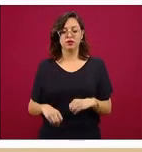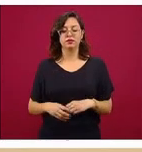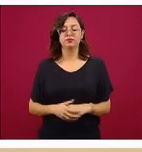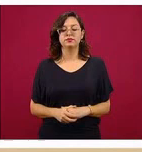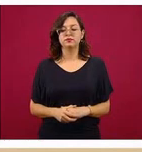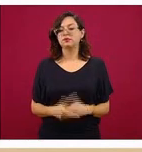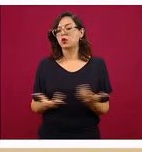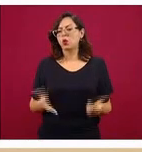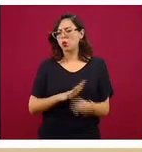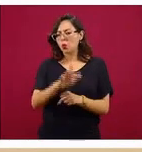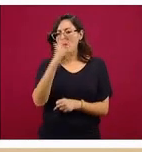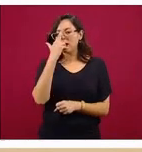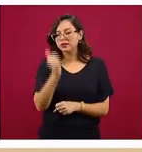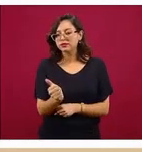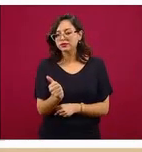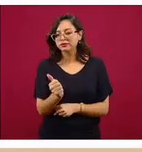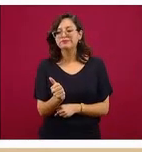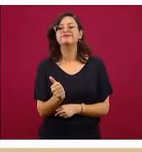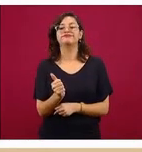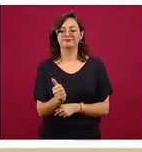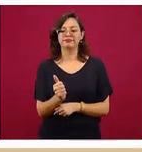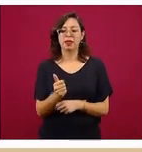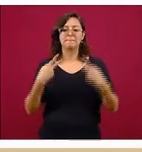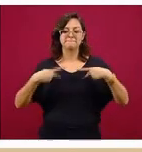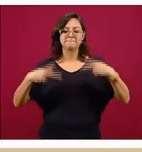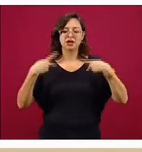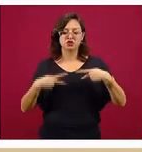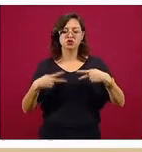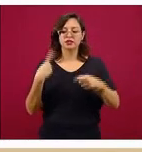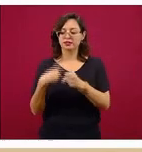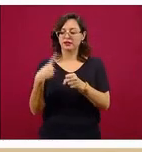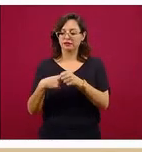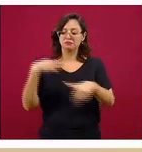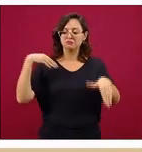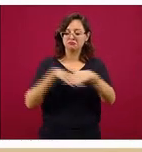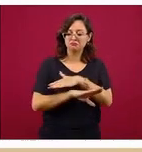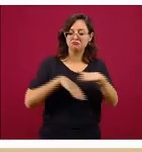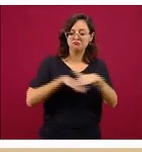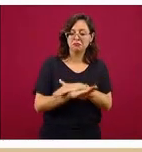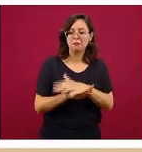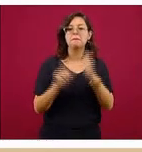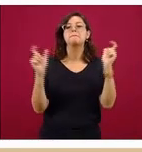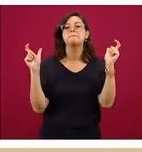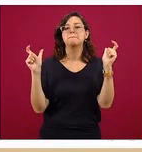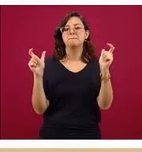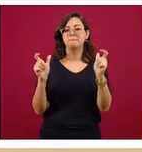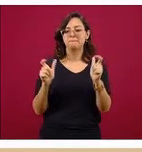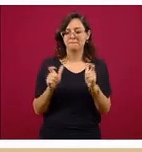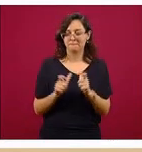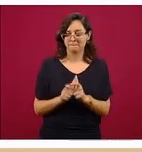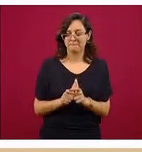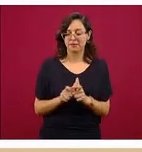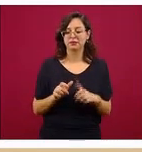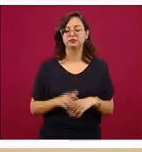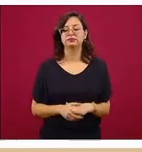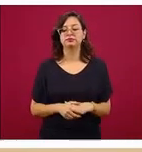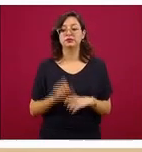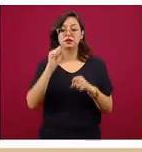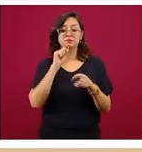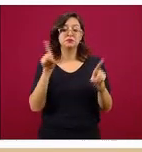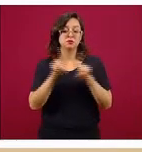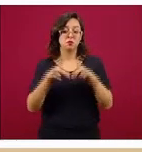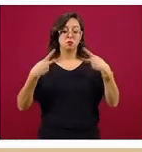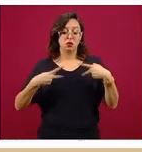¿Cuál es la razón? Están ingresando menos personas de las que egresan y la letalidad se ha